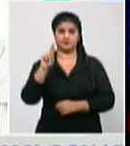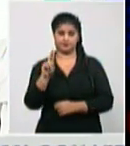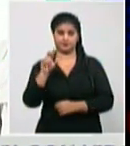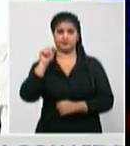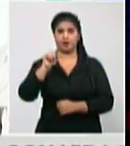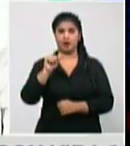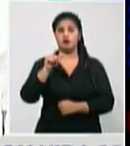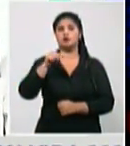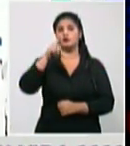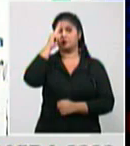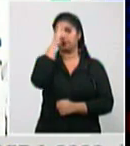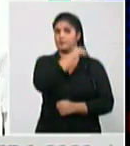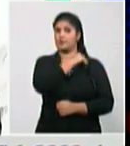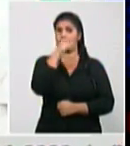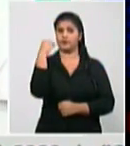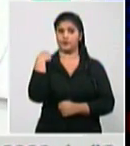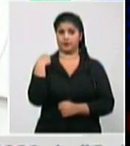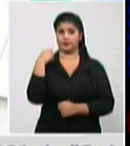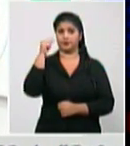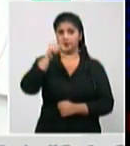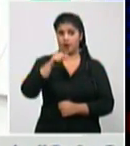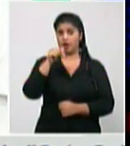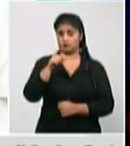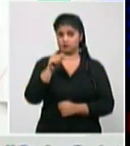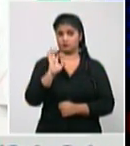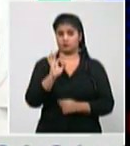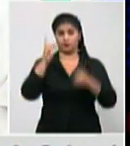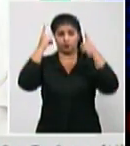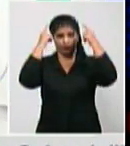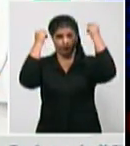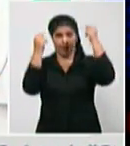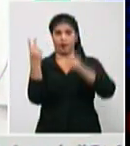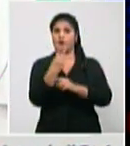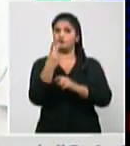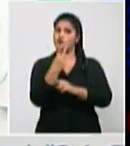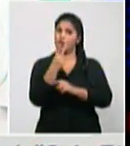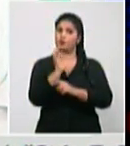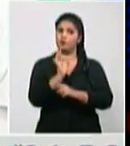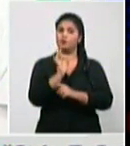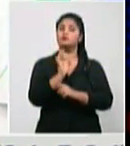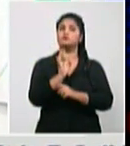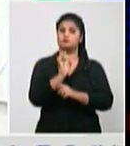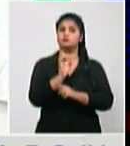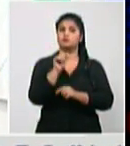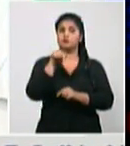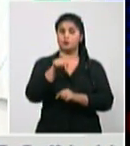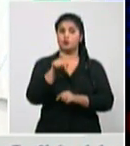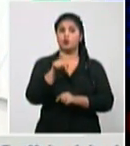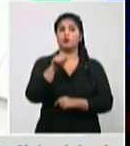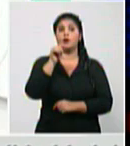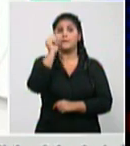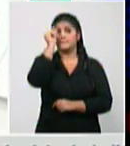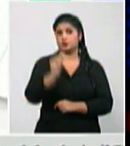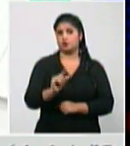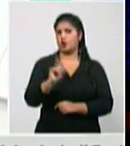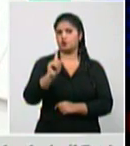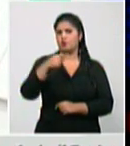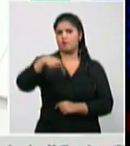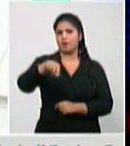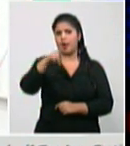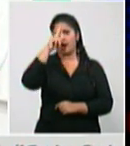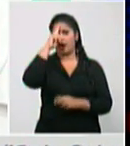al domicilio el médico y enfermera a su domicilio él no va al policlínico a que le tomen la muestra para el estudio en el